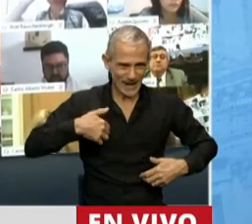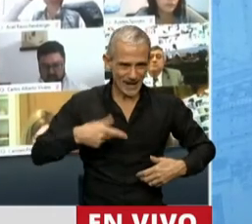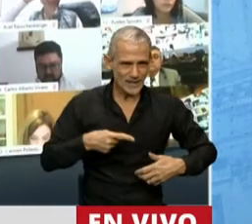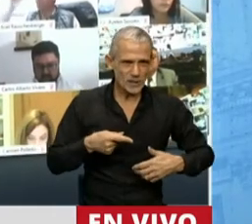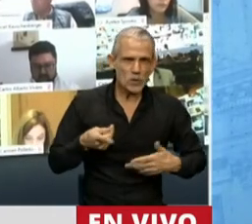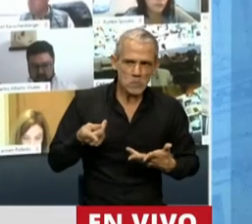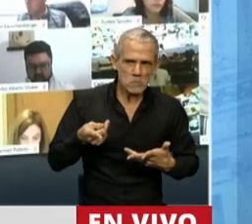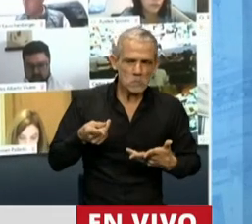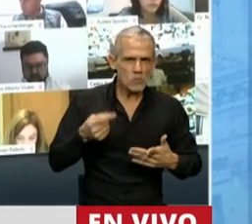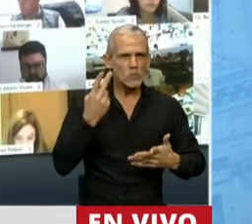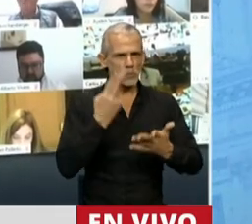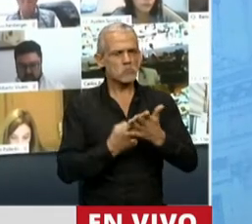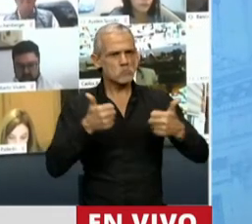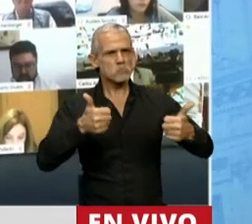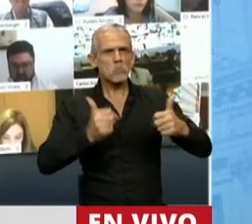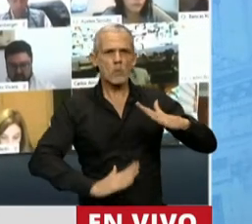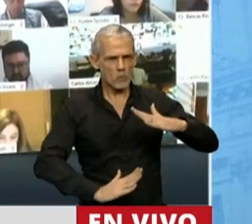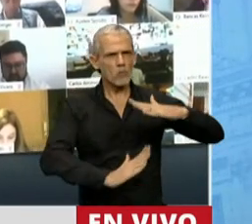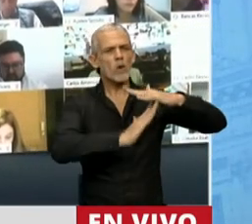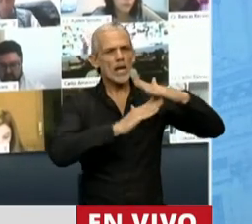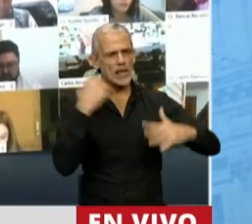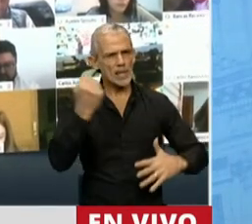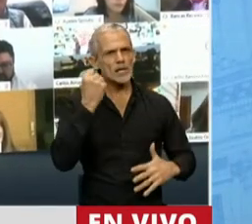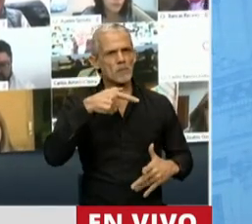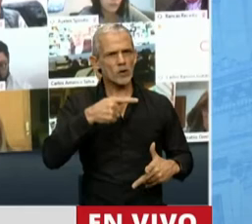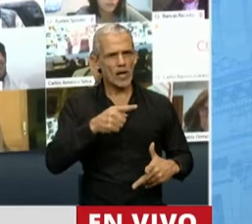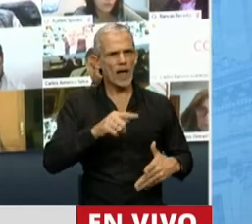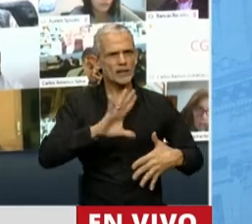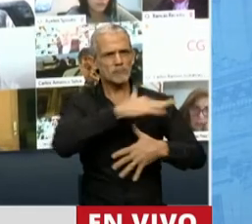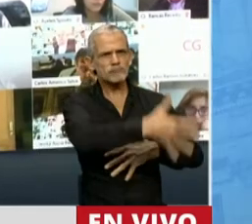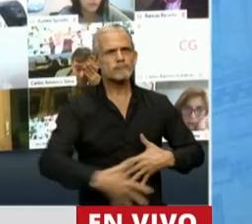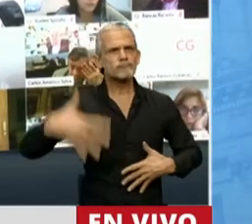lo reconocieron como un líder importante regional,